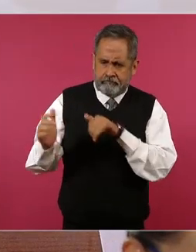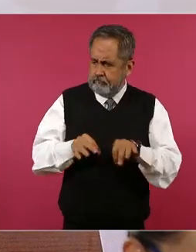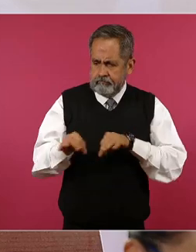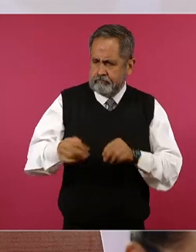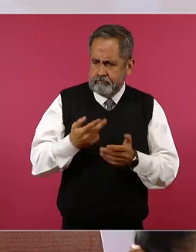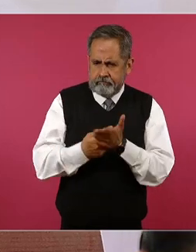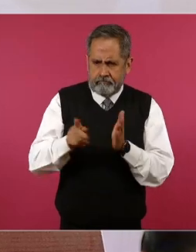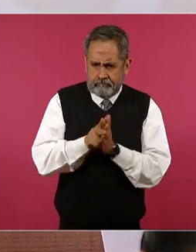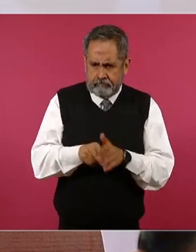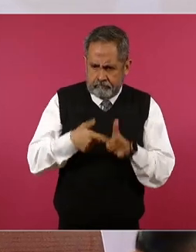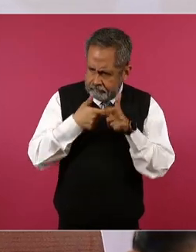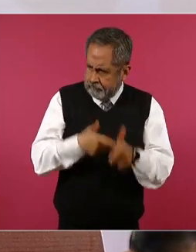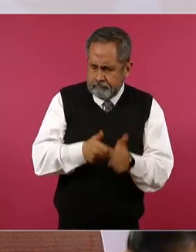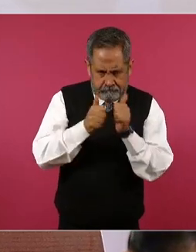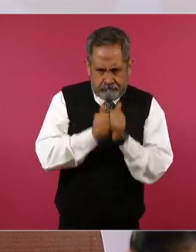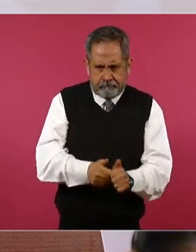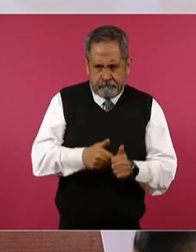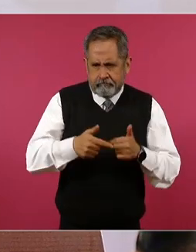donde se formaron